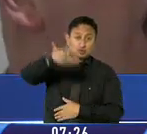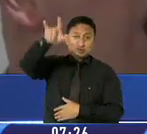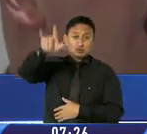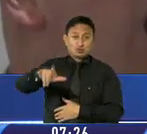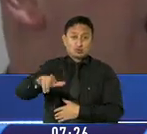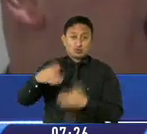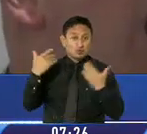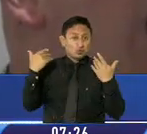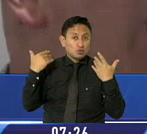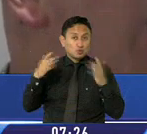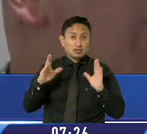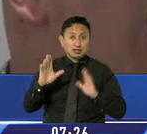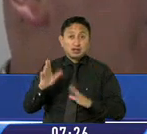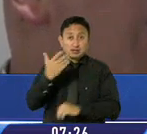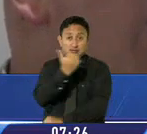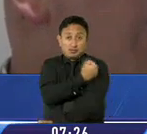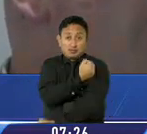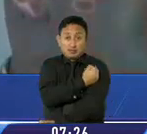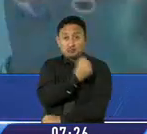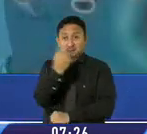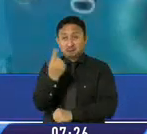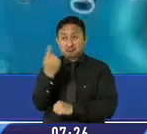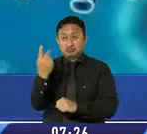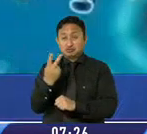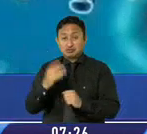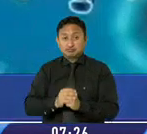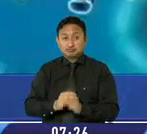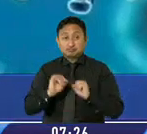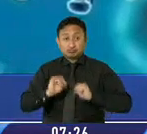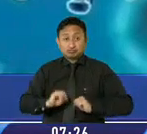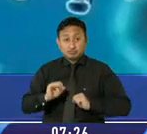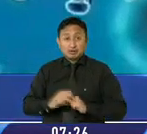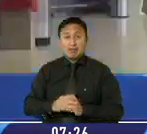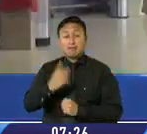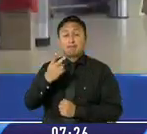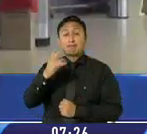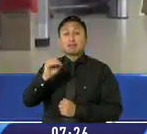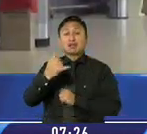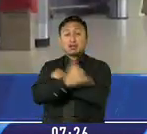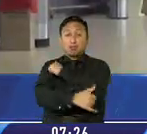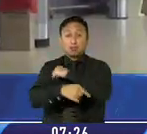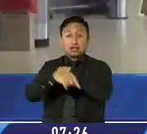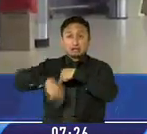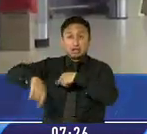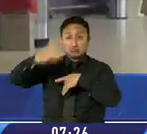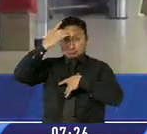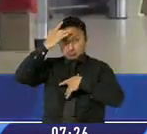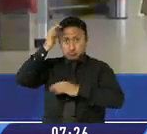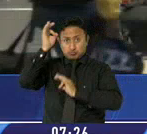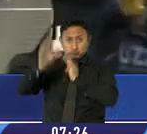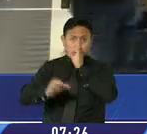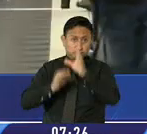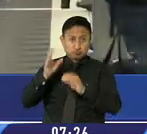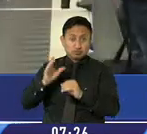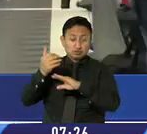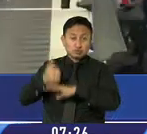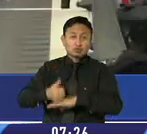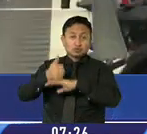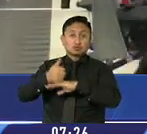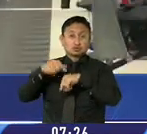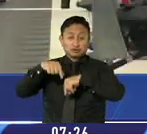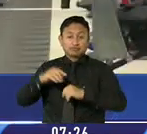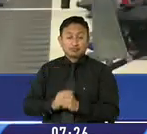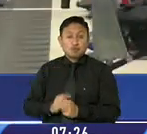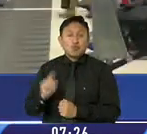sea cual sea su estatus de vacunación. Por ahora, Ómicron ya ha sido detectada en una veintena de países y las medidas tomadas según las autoridades solo